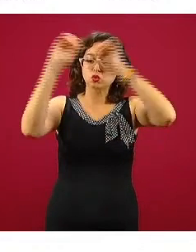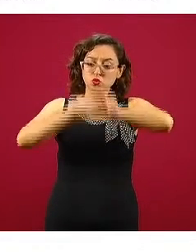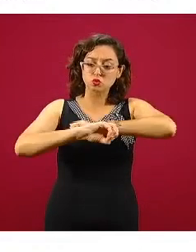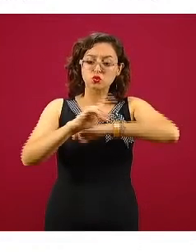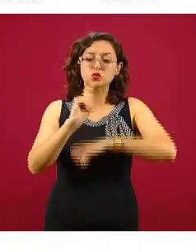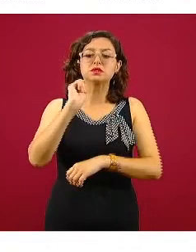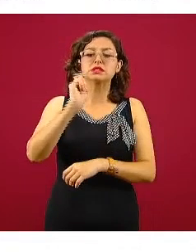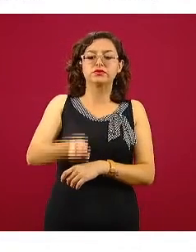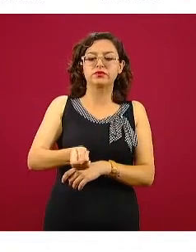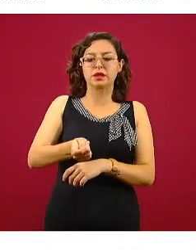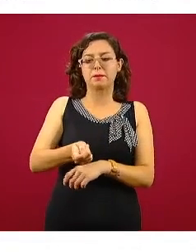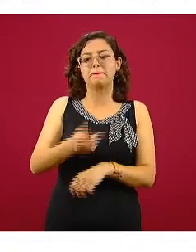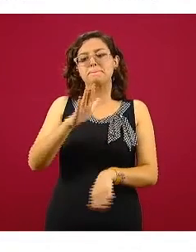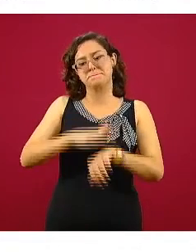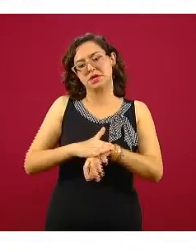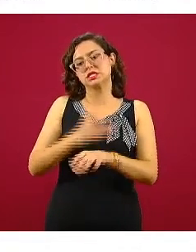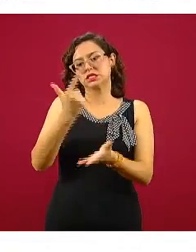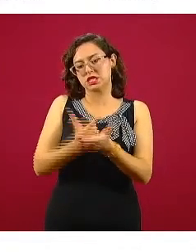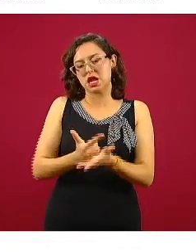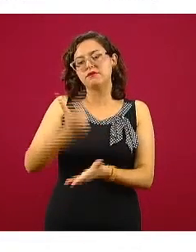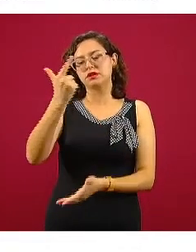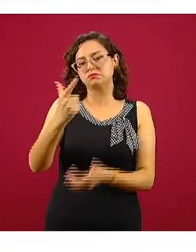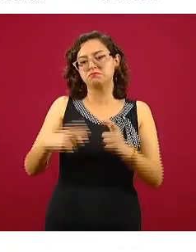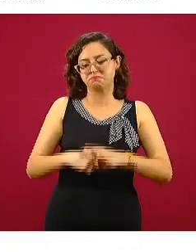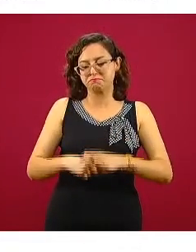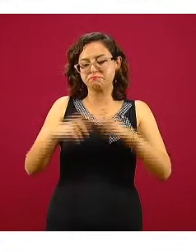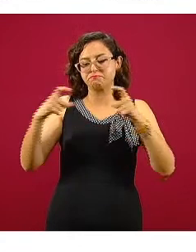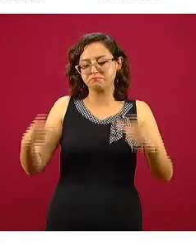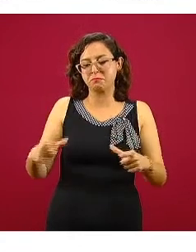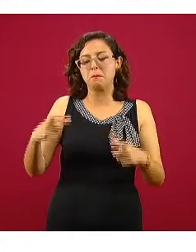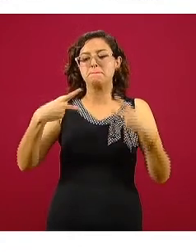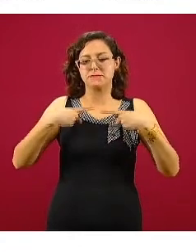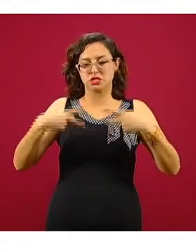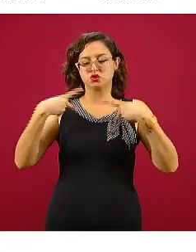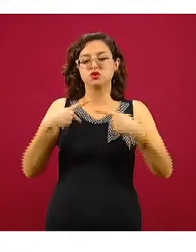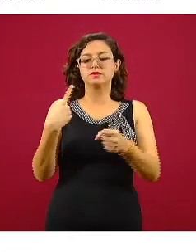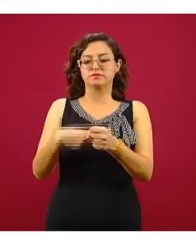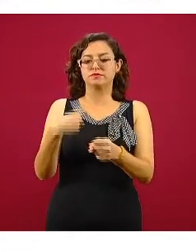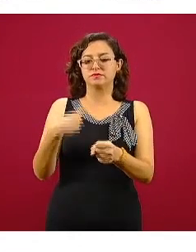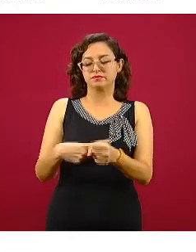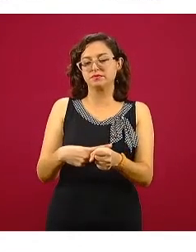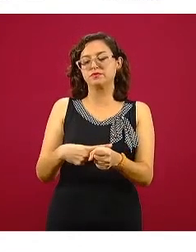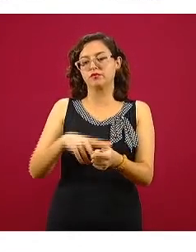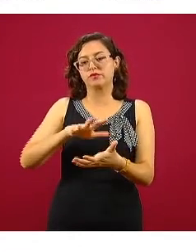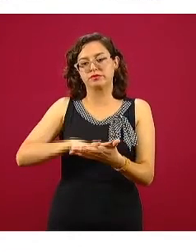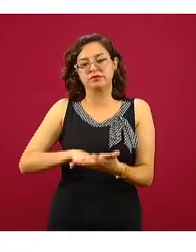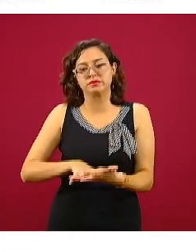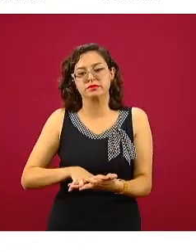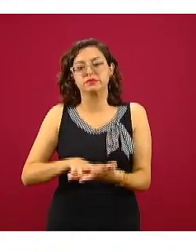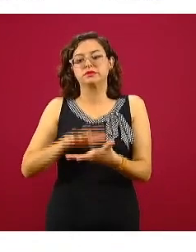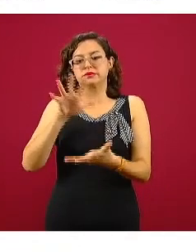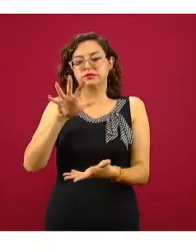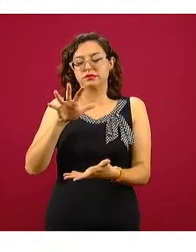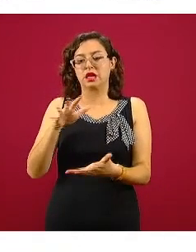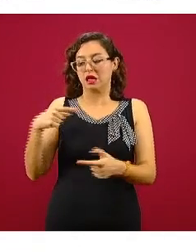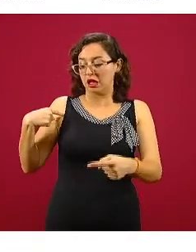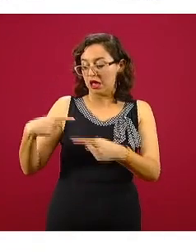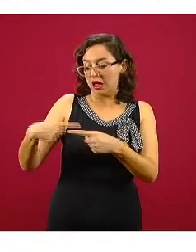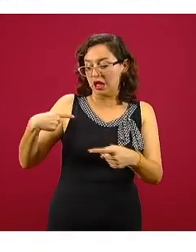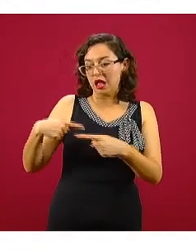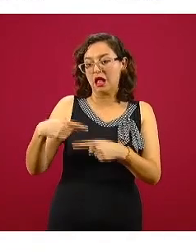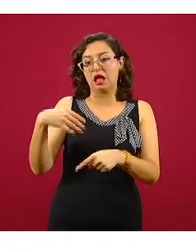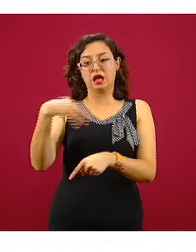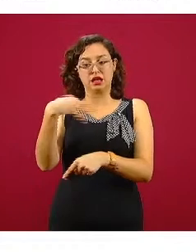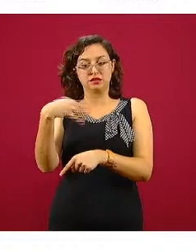representan aquellas entidades que precisamente concentran la mayor tasa de la epidemia activa en